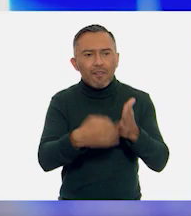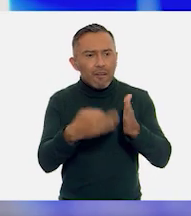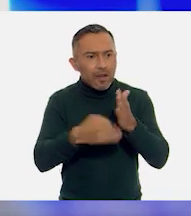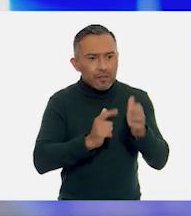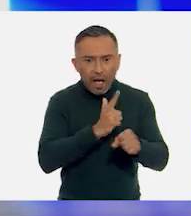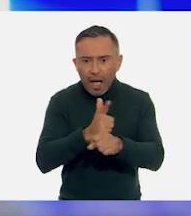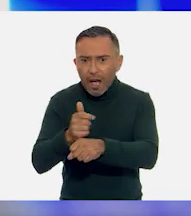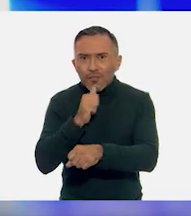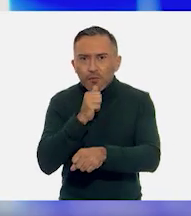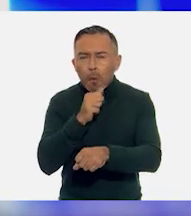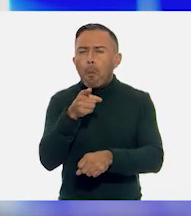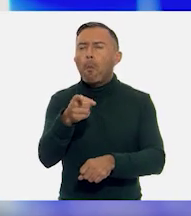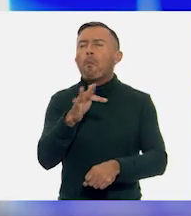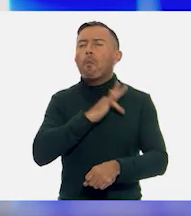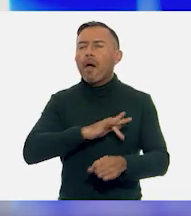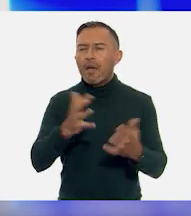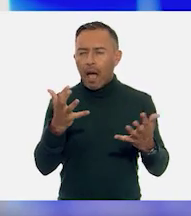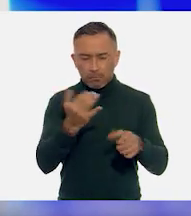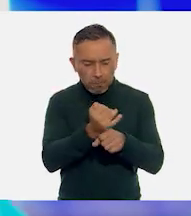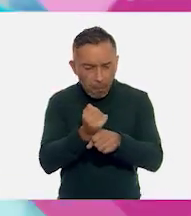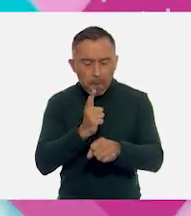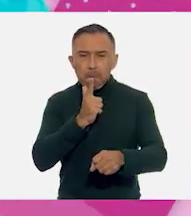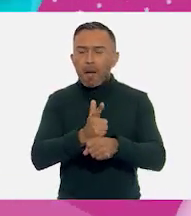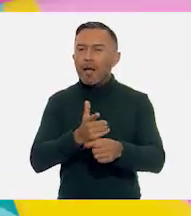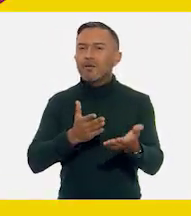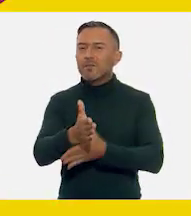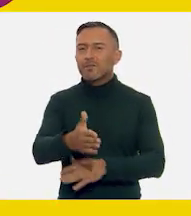tú puedes ser la llave de ese conocimiento.